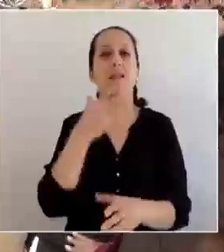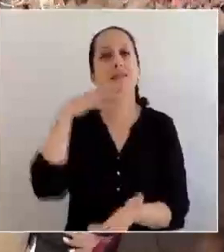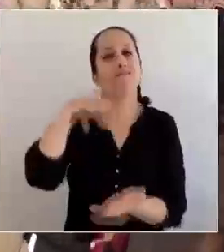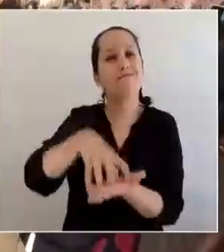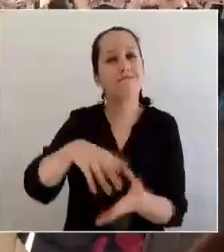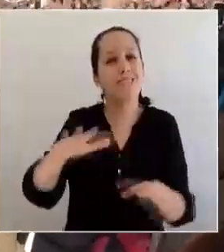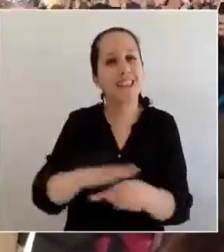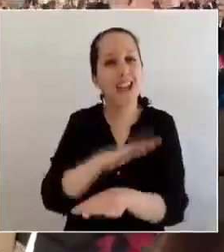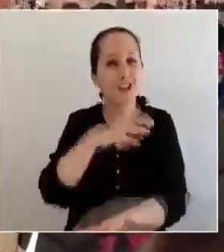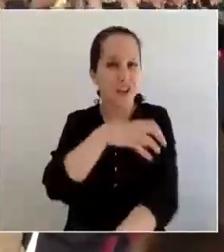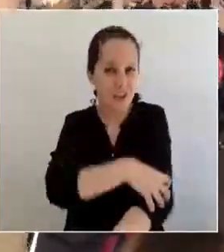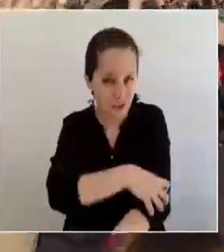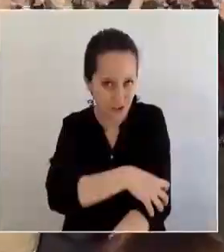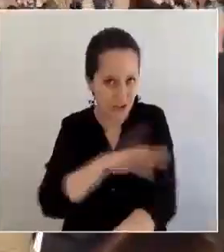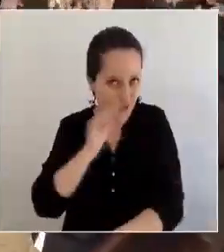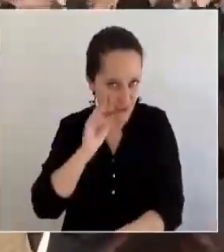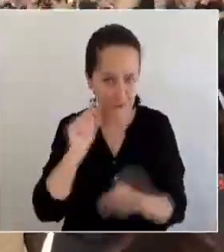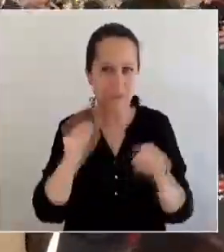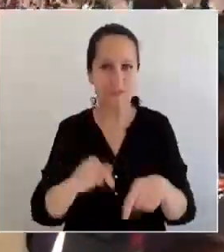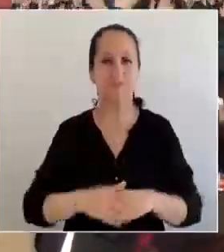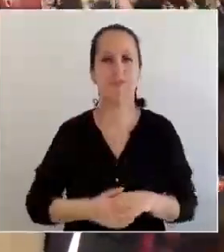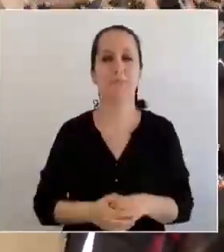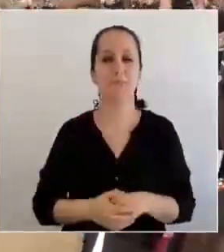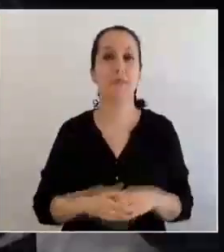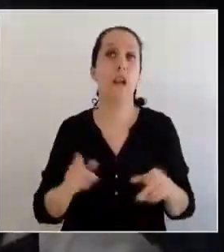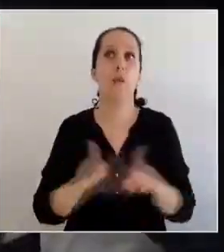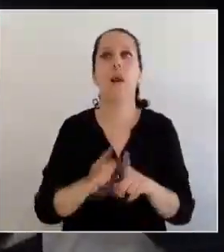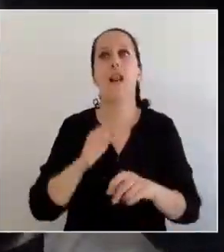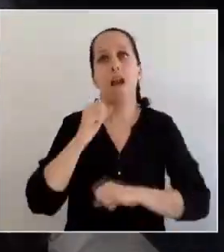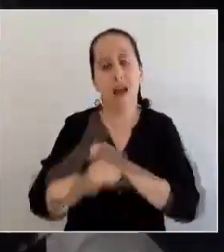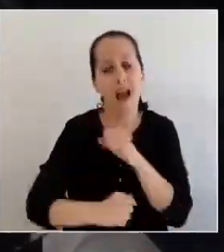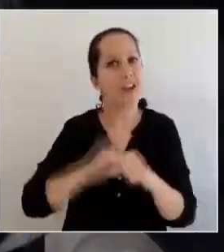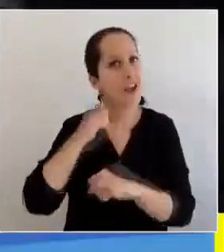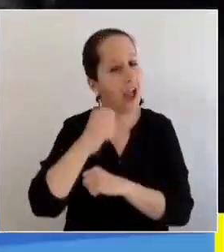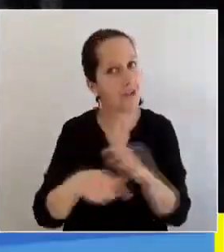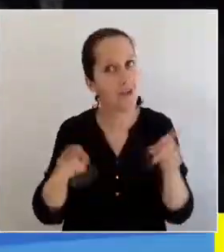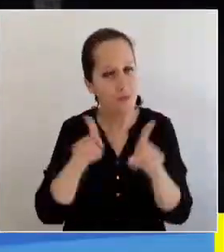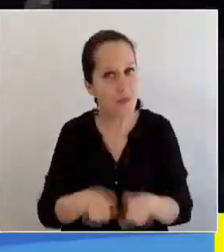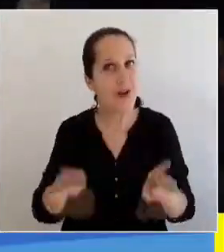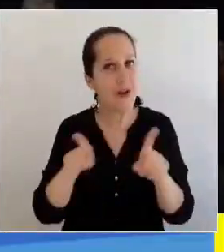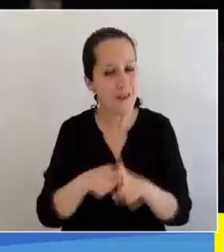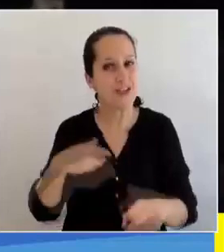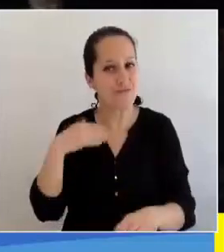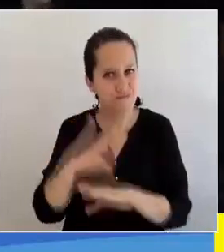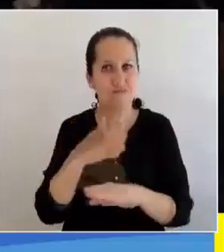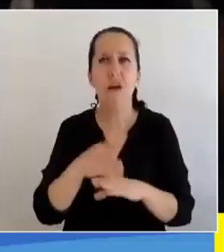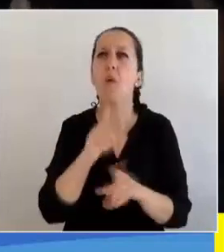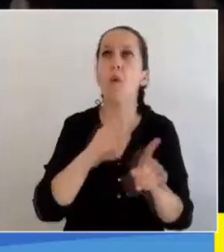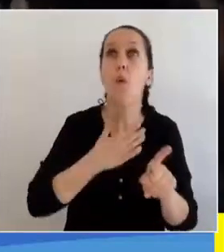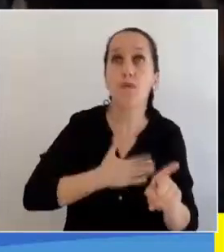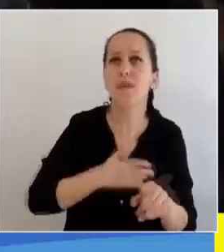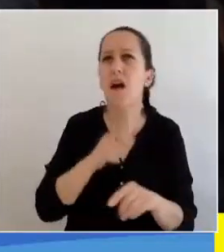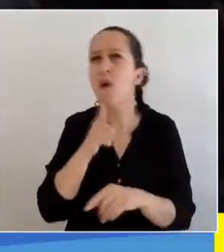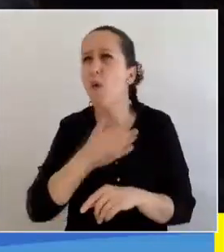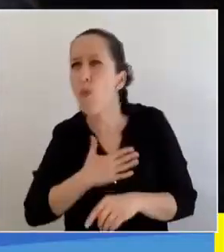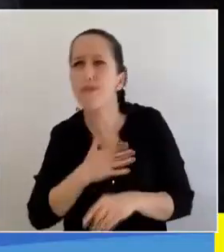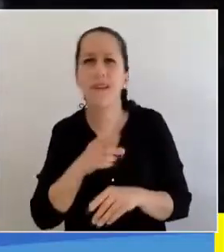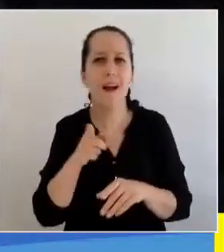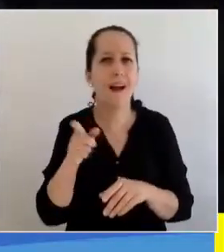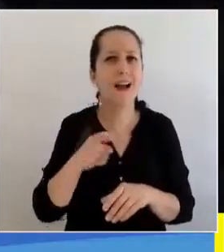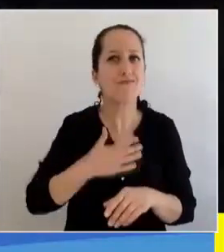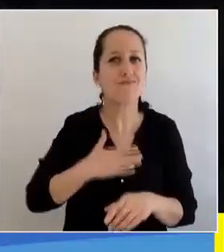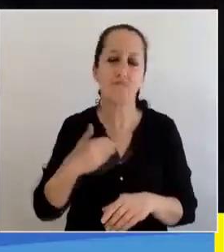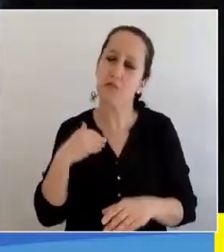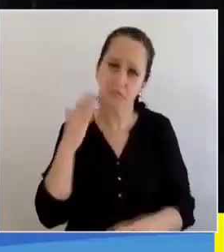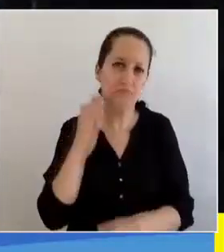Bío Bío. Esto es como un ritual de venir a ver Rec, así es que siempre hay artistas que me interesan,